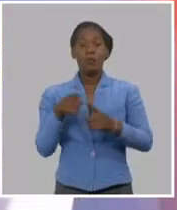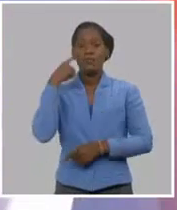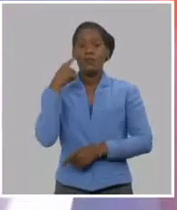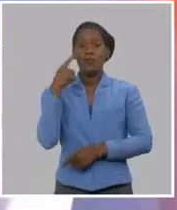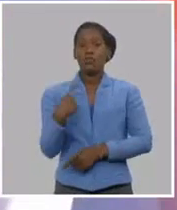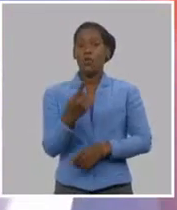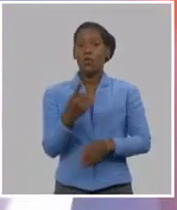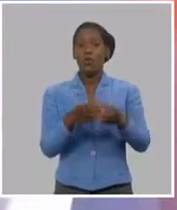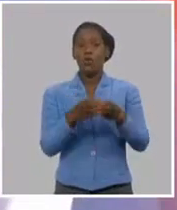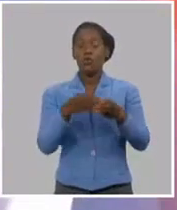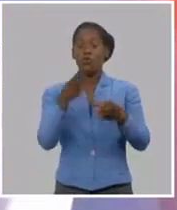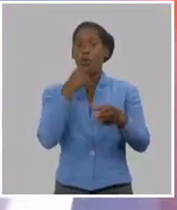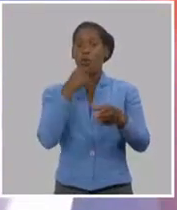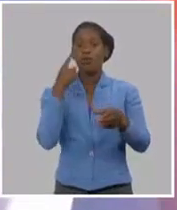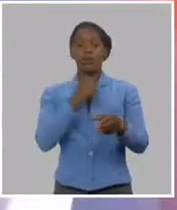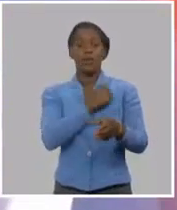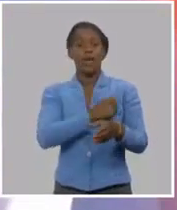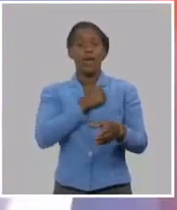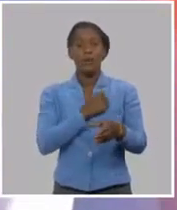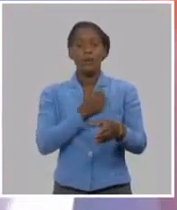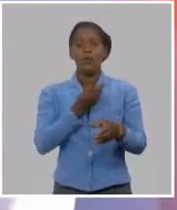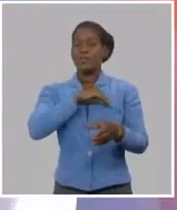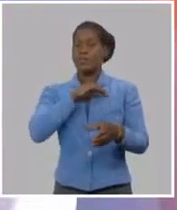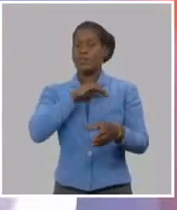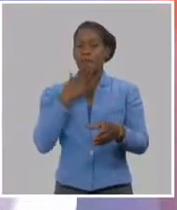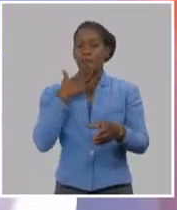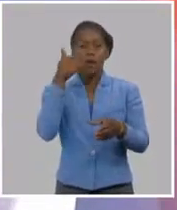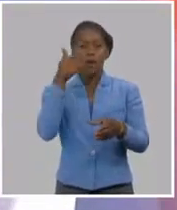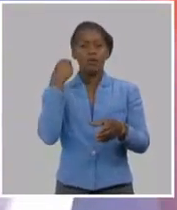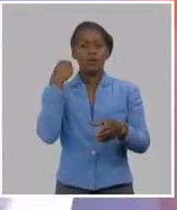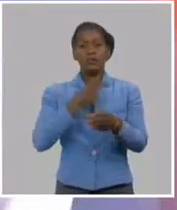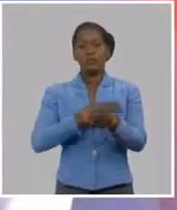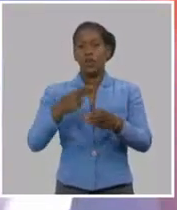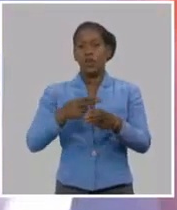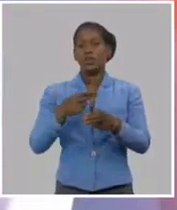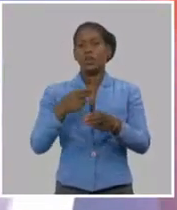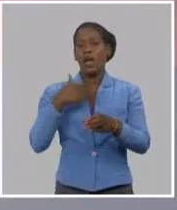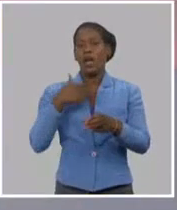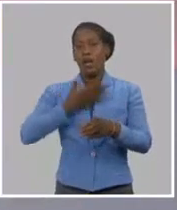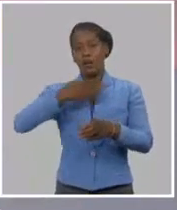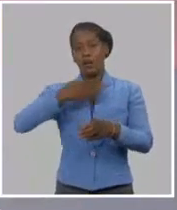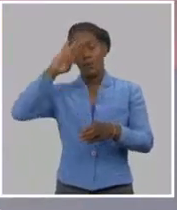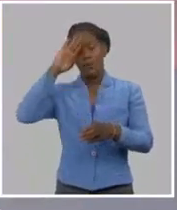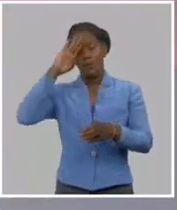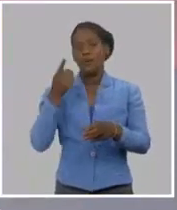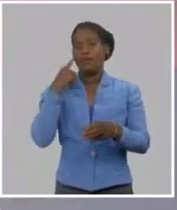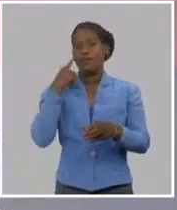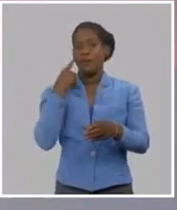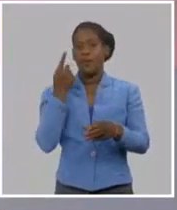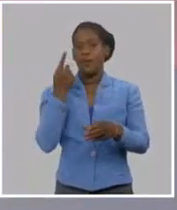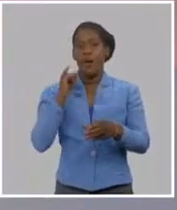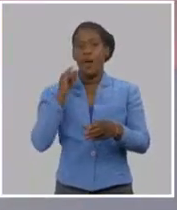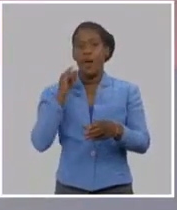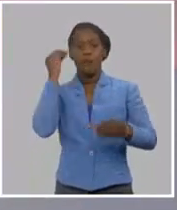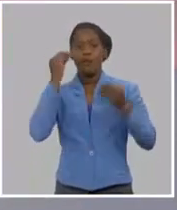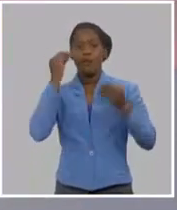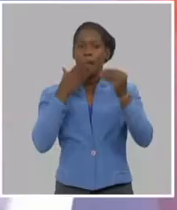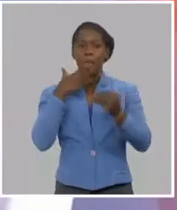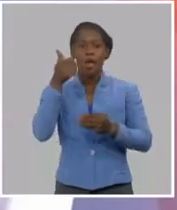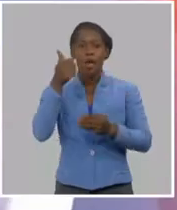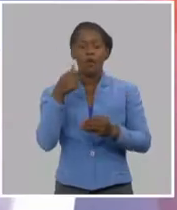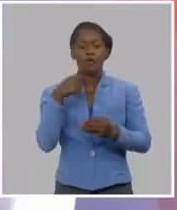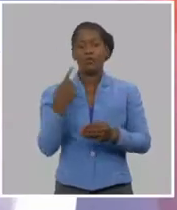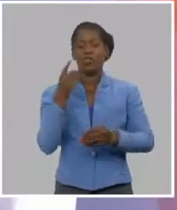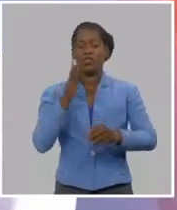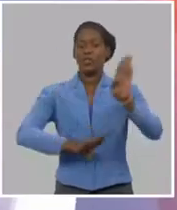que aman y piensan y sienten por esa obra martiana, por supuesto que vamos a continuar construyendo ese pensamiento. Bueno, muchísimas gracias, Lil,